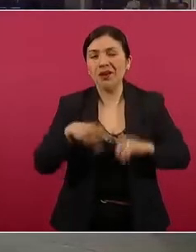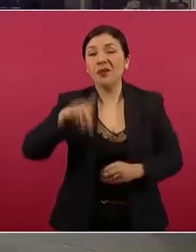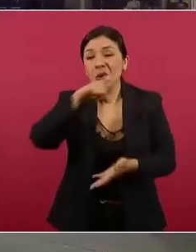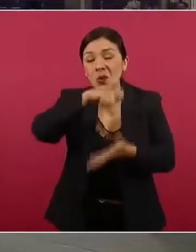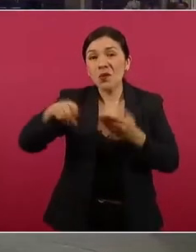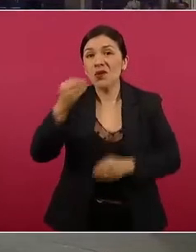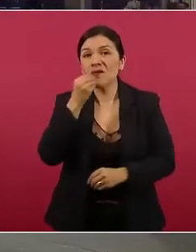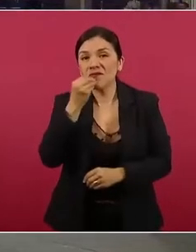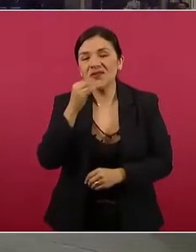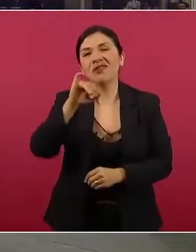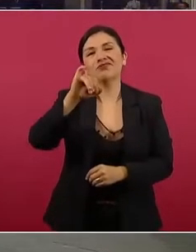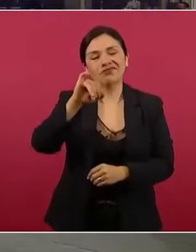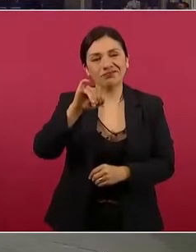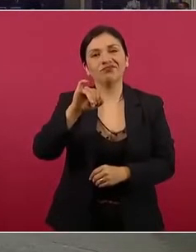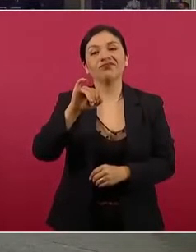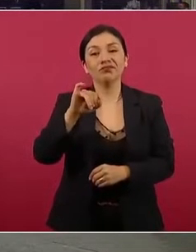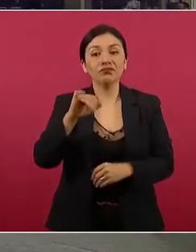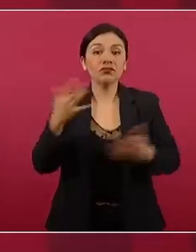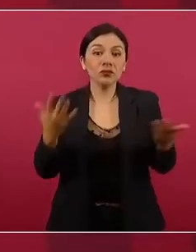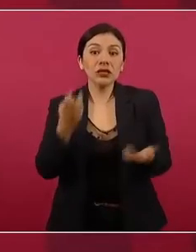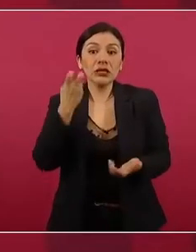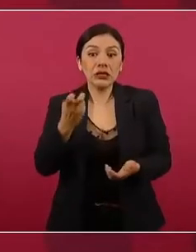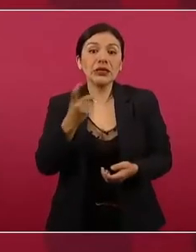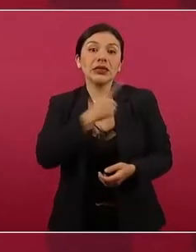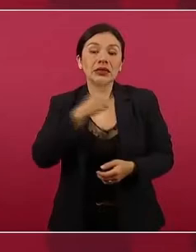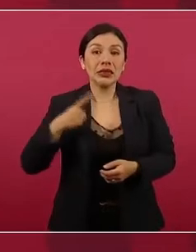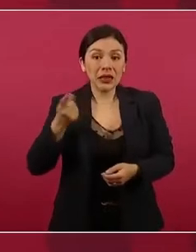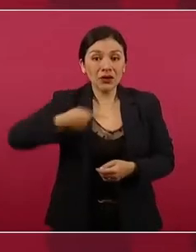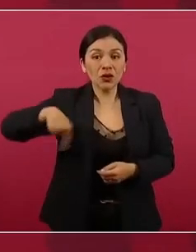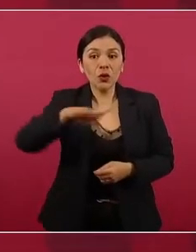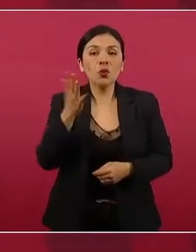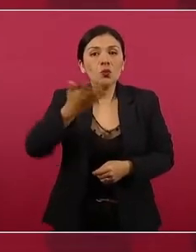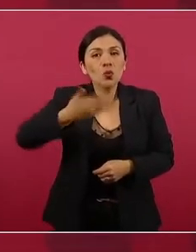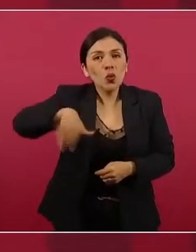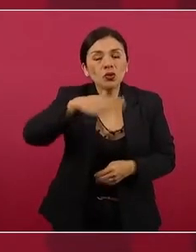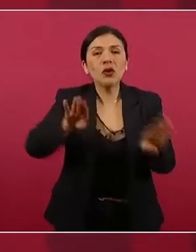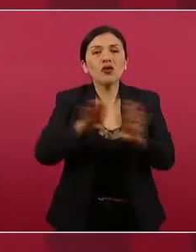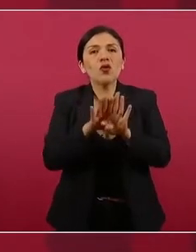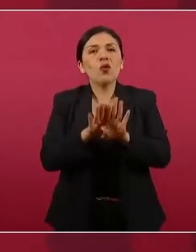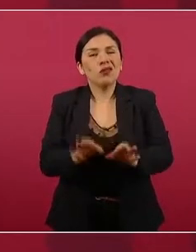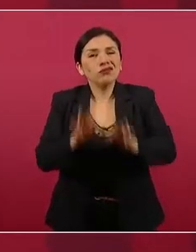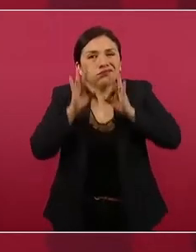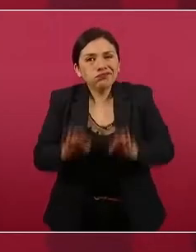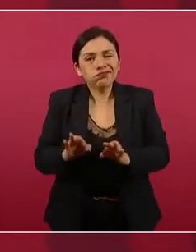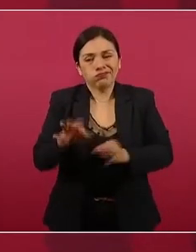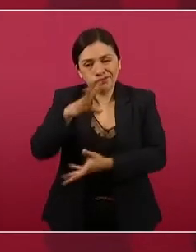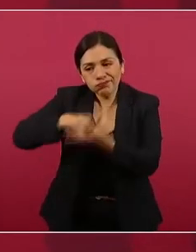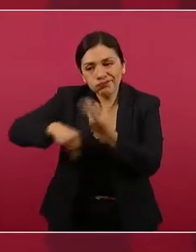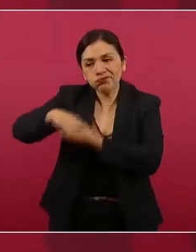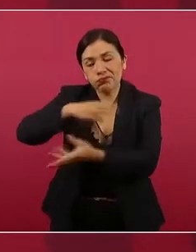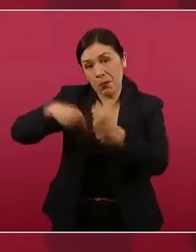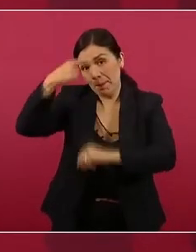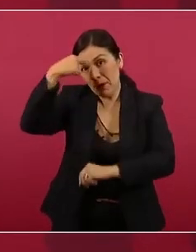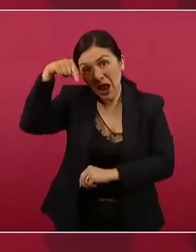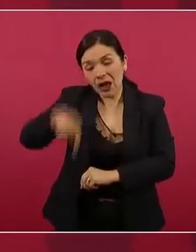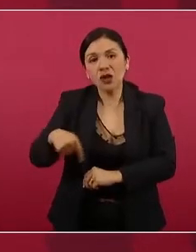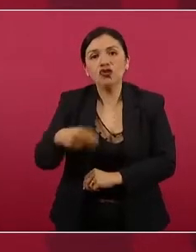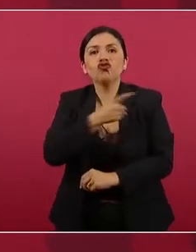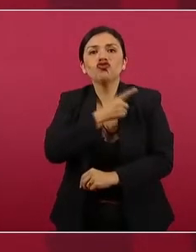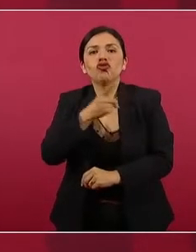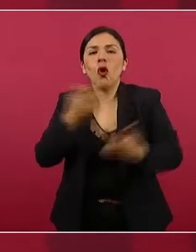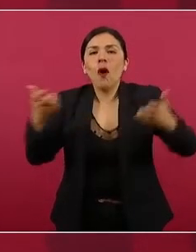La lección es que tenemos que buscar la autosuficiencia alimentaria, así como la